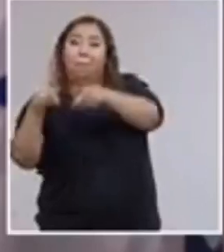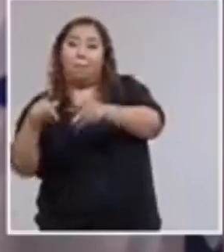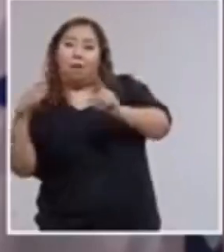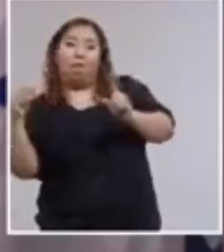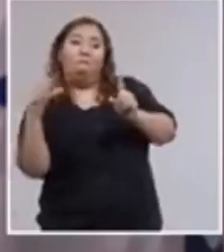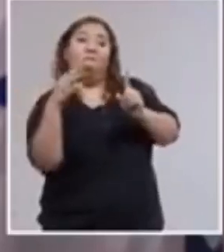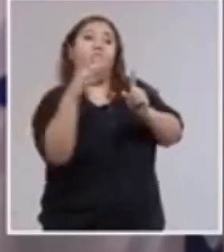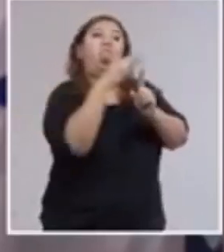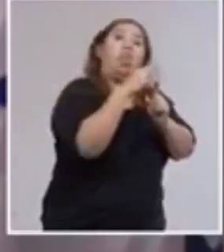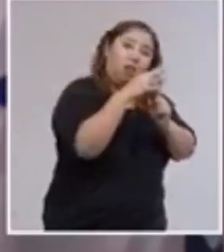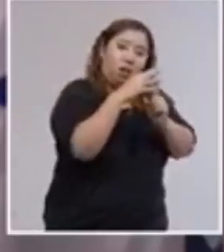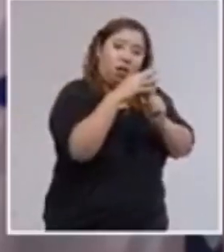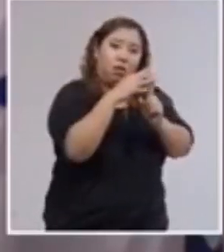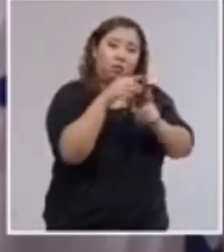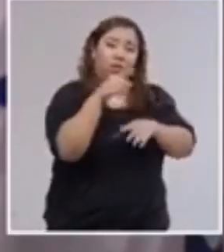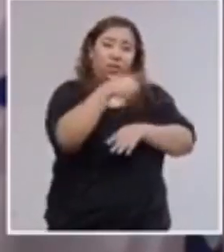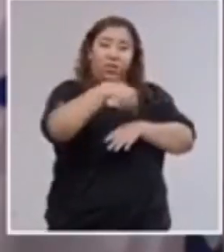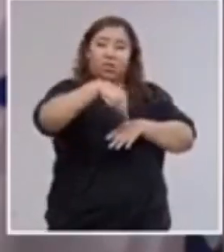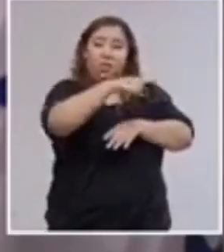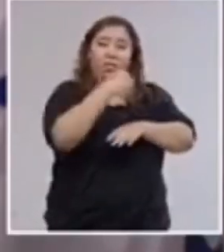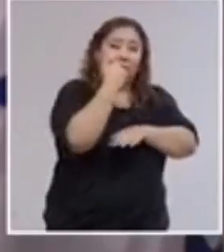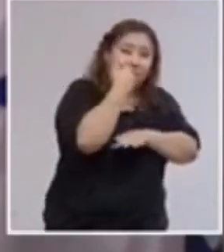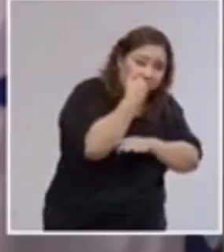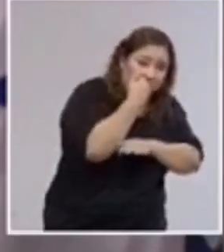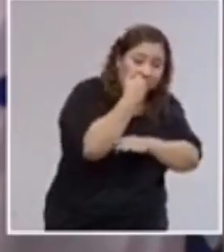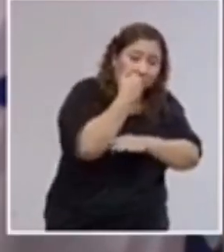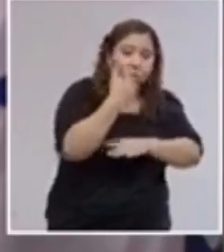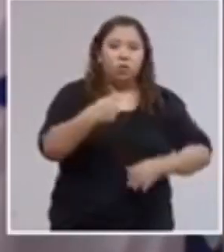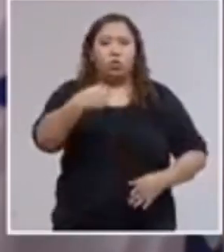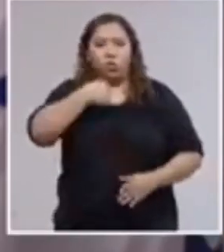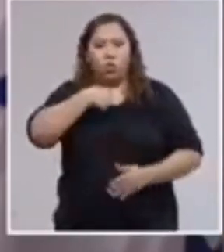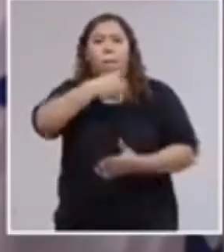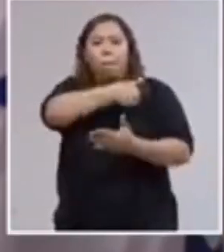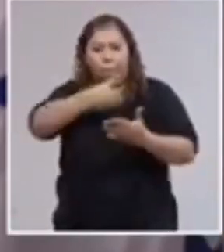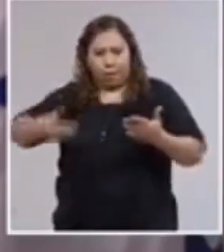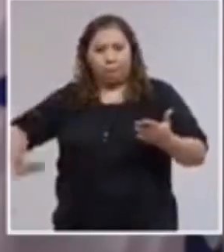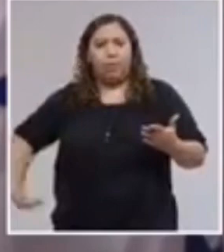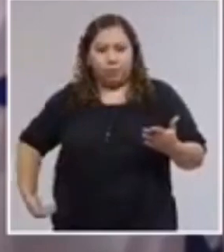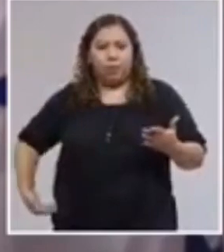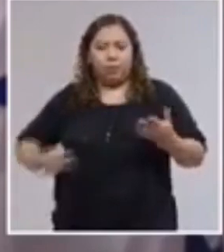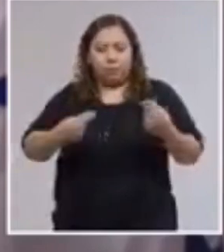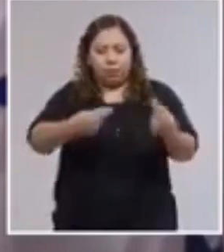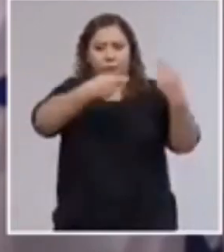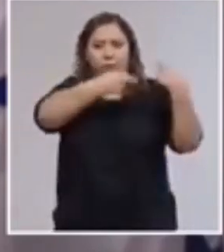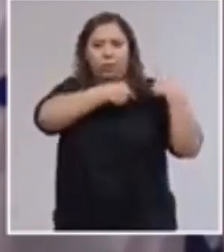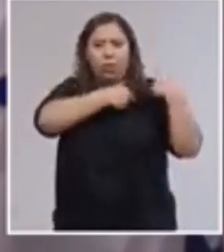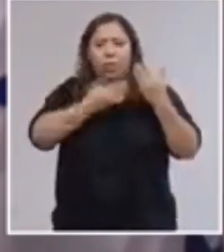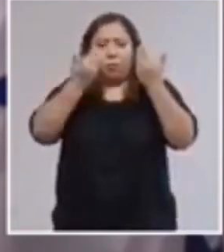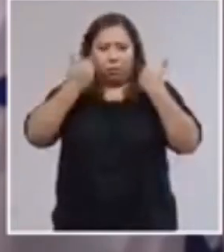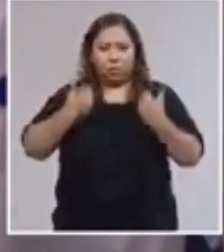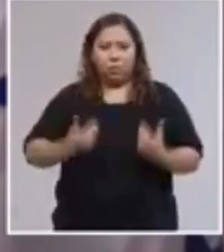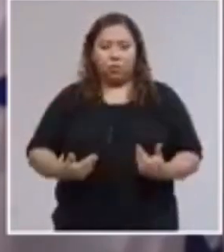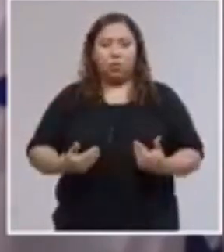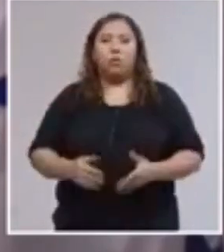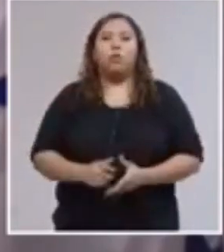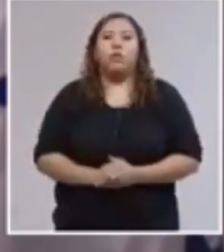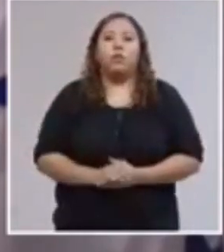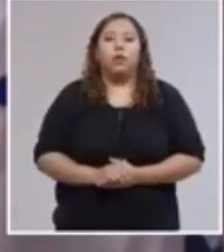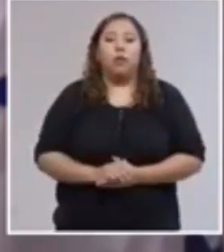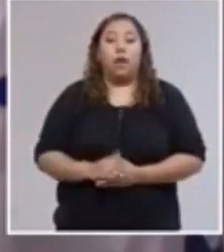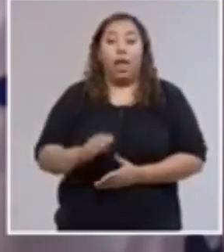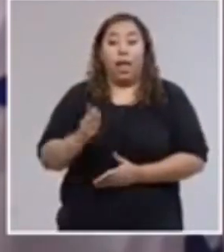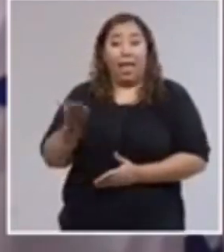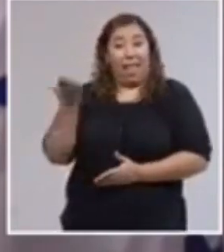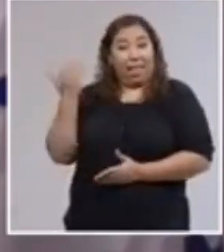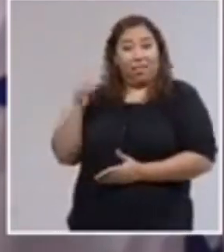Como presidente de la Nación y ciudadano responsable, quiero comunicar que durante este fin de semana